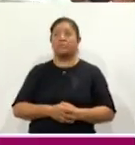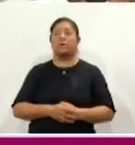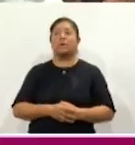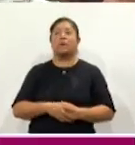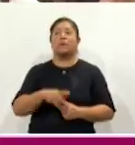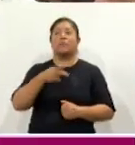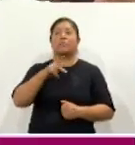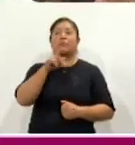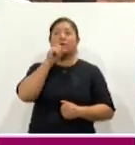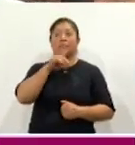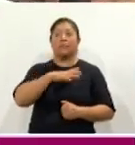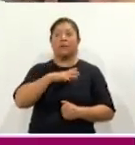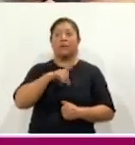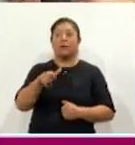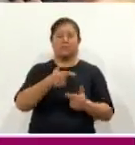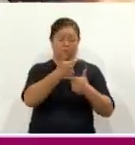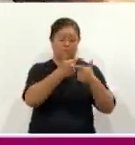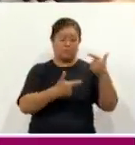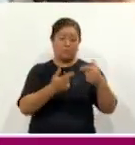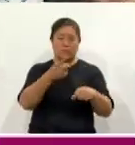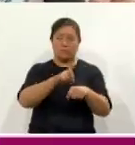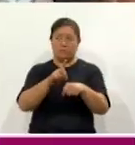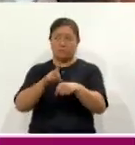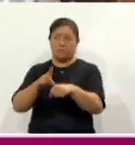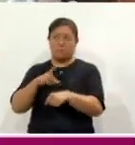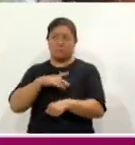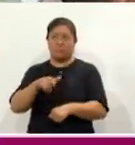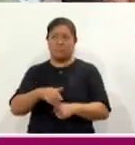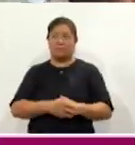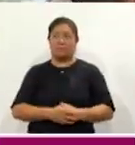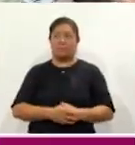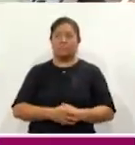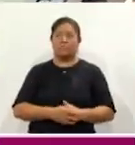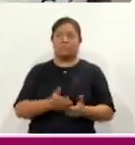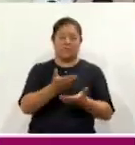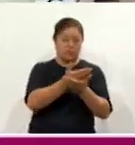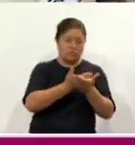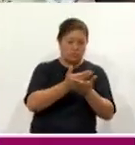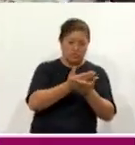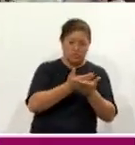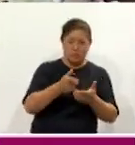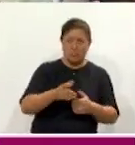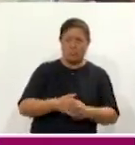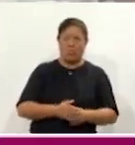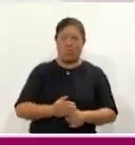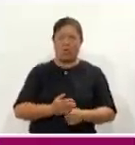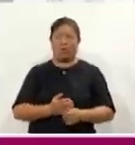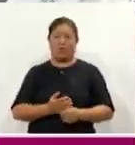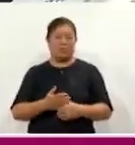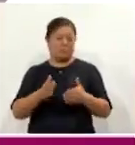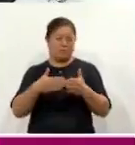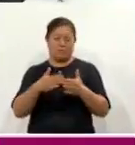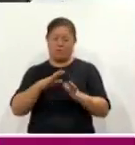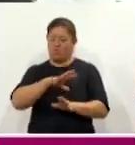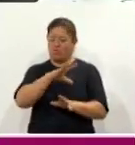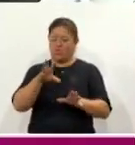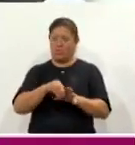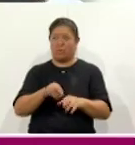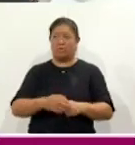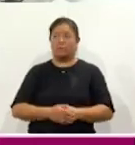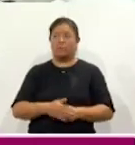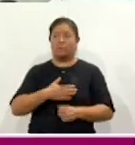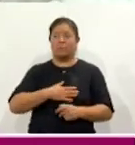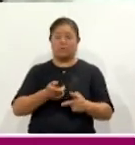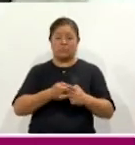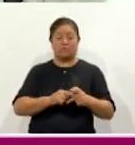finalmente también tenemos un menú del día para llevarles alimento, una sopa guada, sopa seca, bastante completa. Estamos a partir de